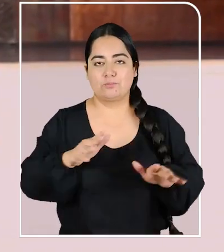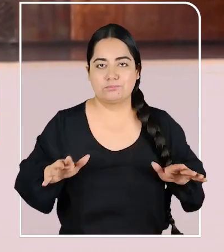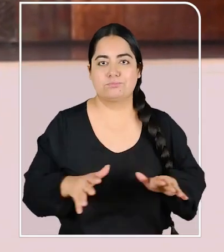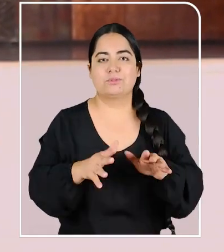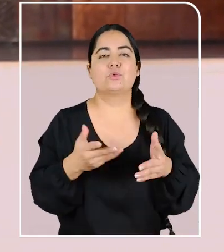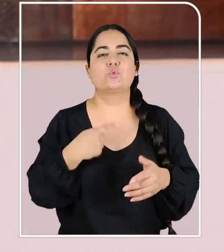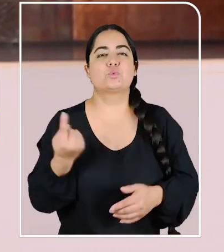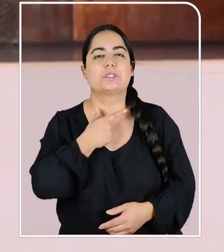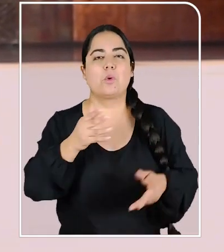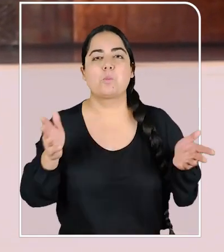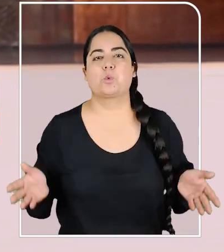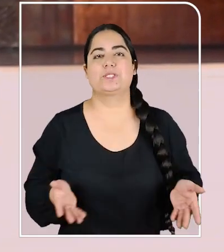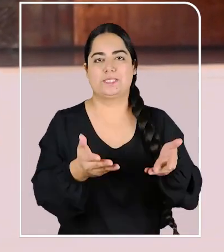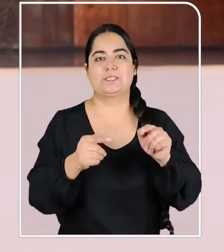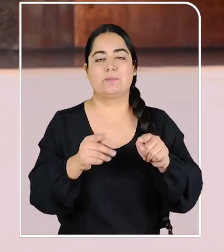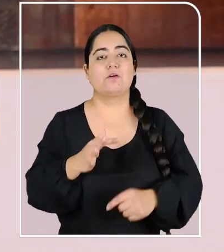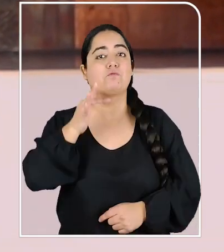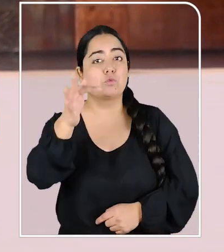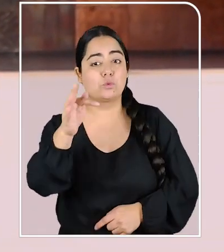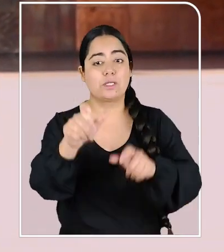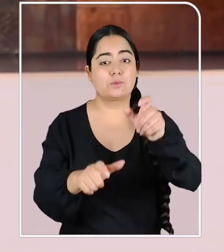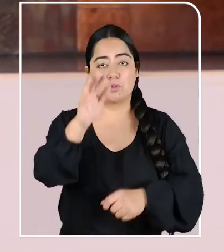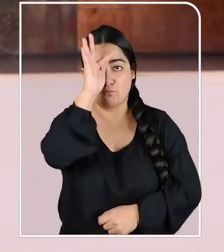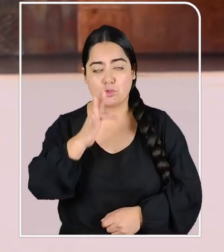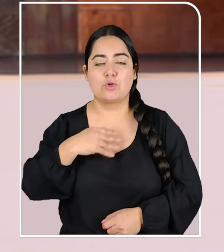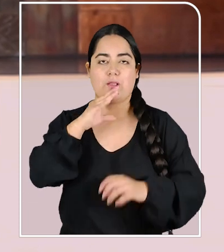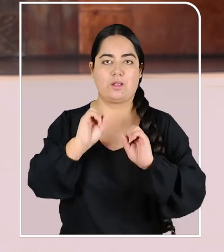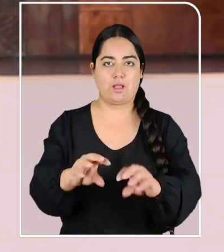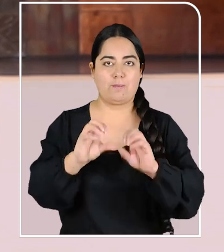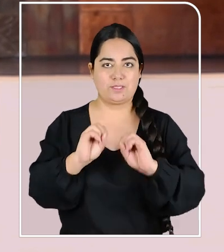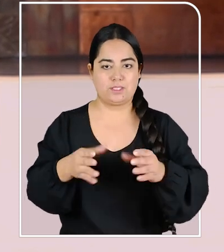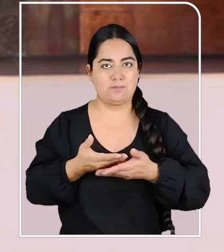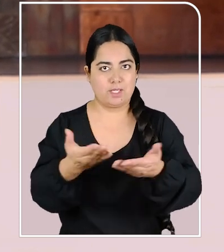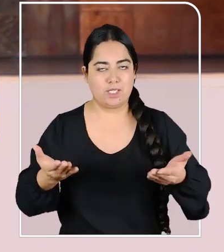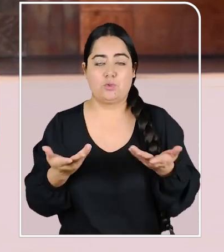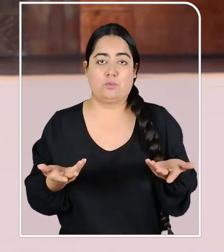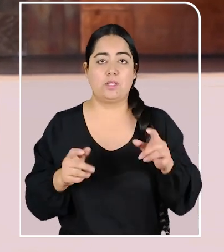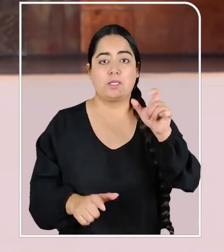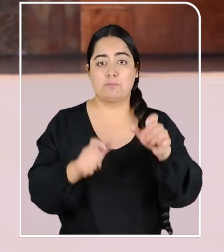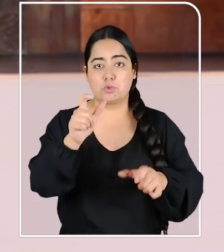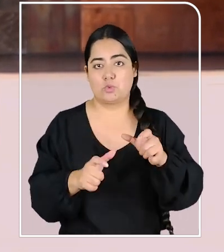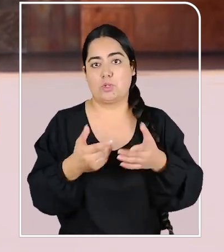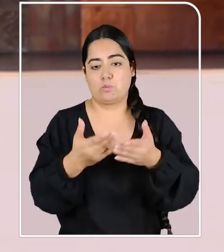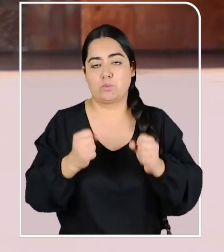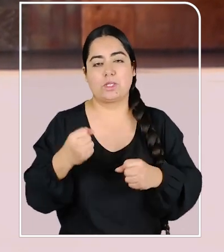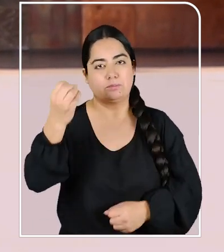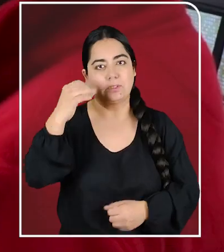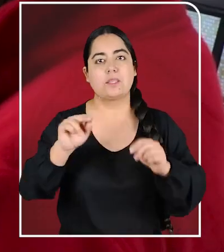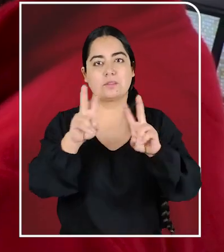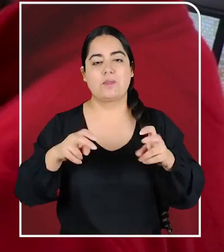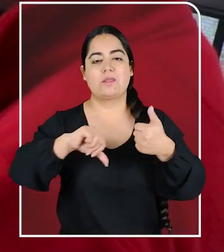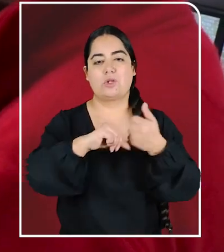trabajo queremos potenciar las futuras capacitaciones o intervenciones para educar a los funcionarios en